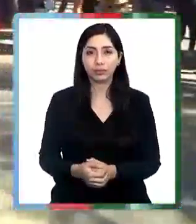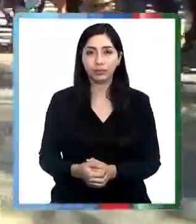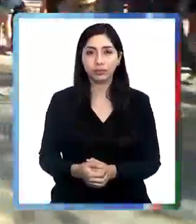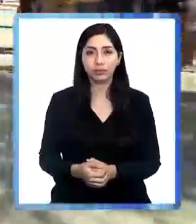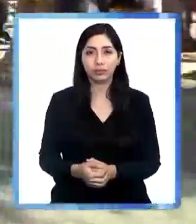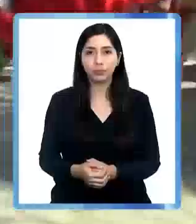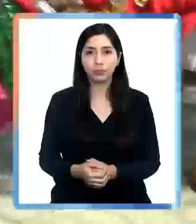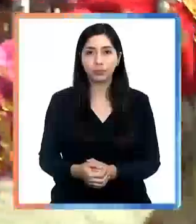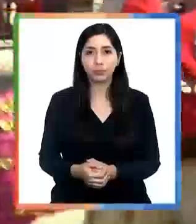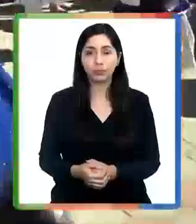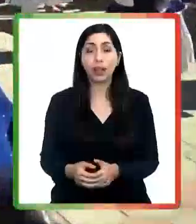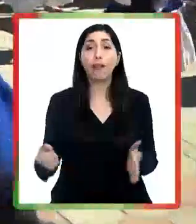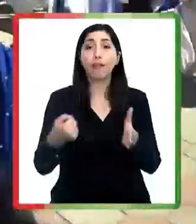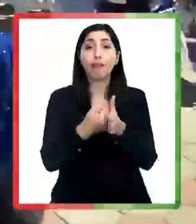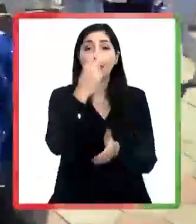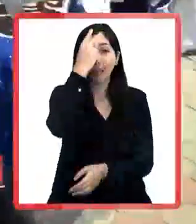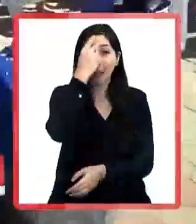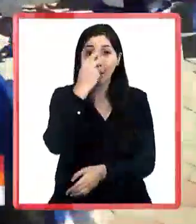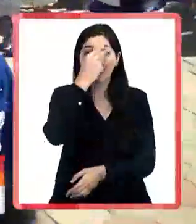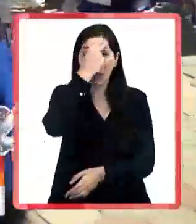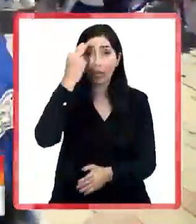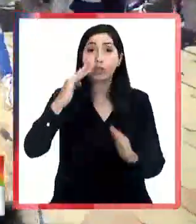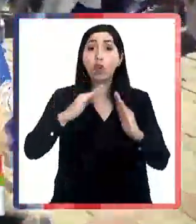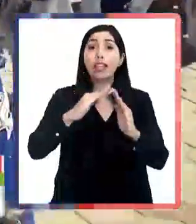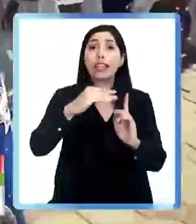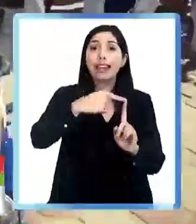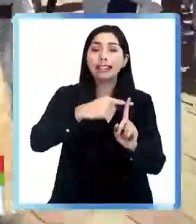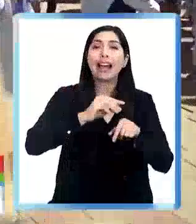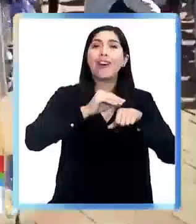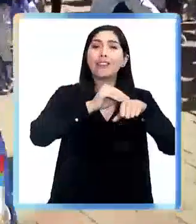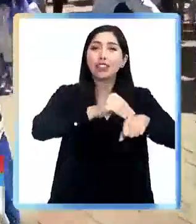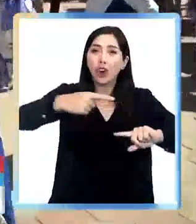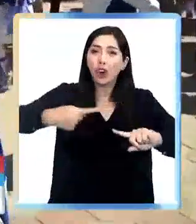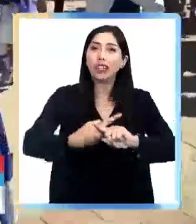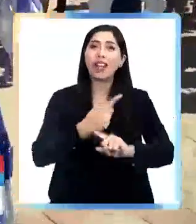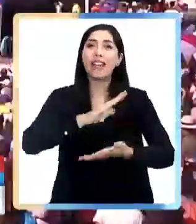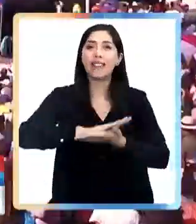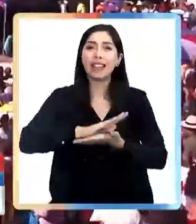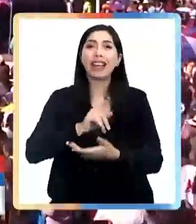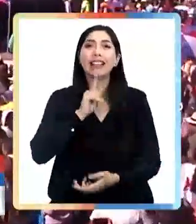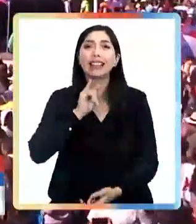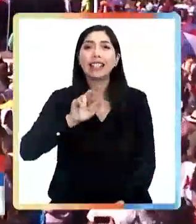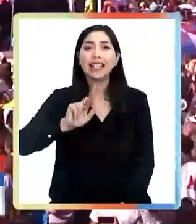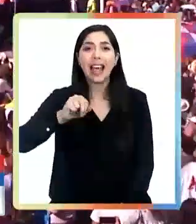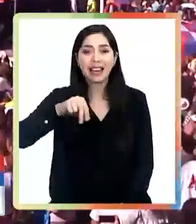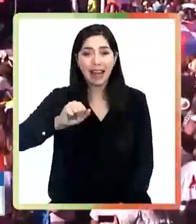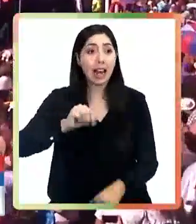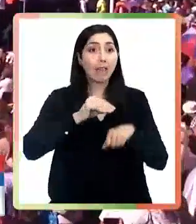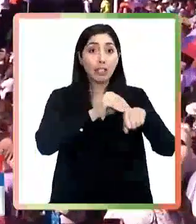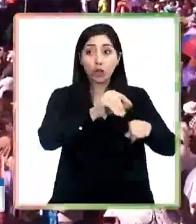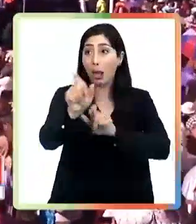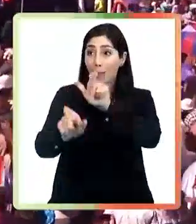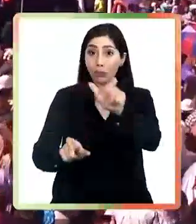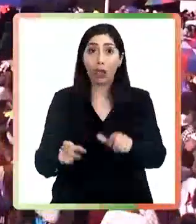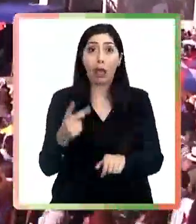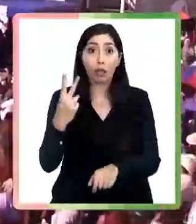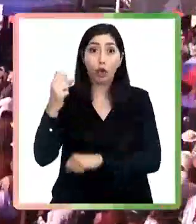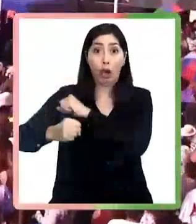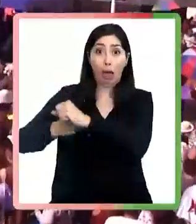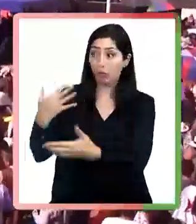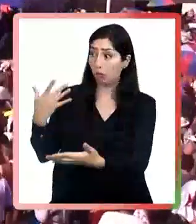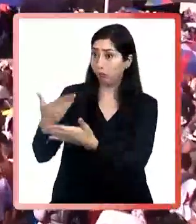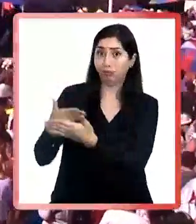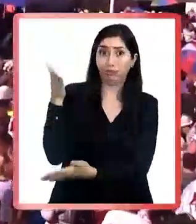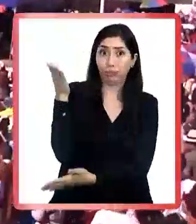A fines de marzo, la iglesia anunció el retorno de la fiesta de la tirana al pueblo tras dos años de